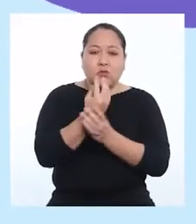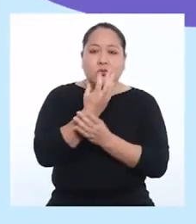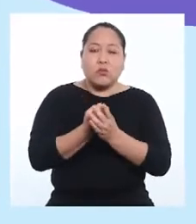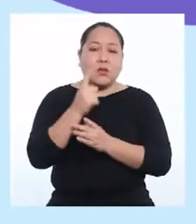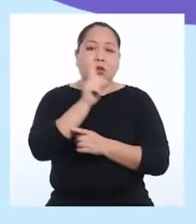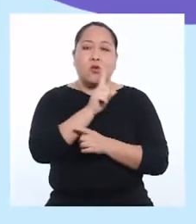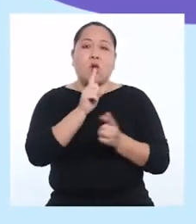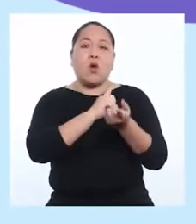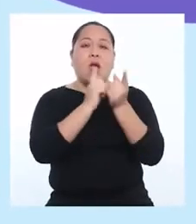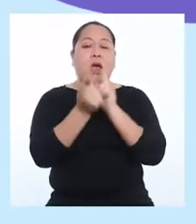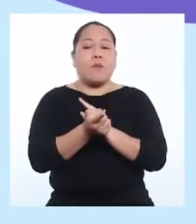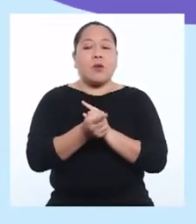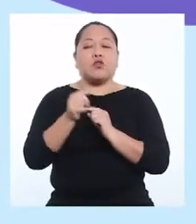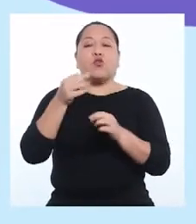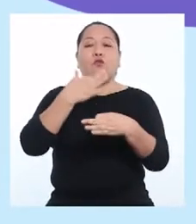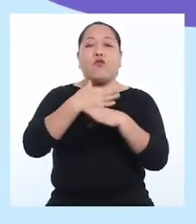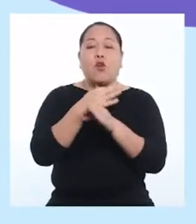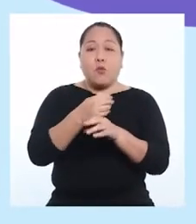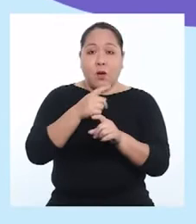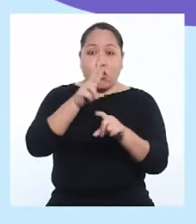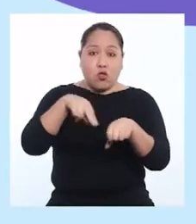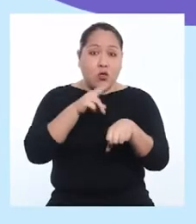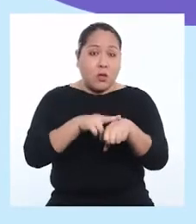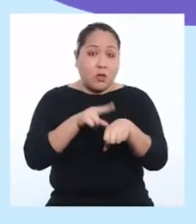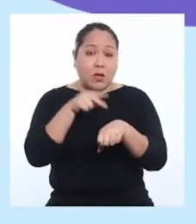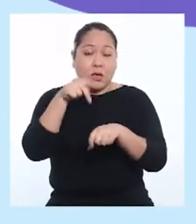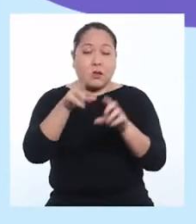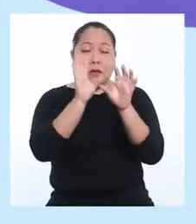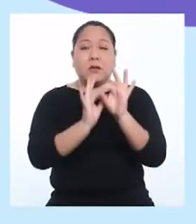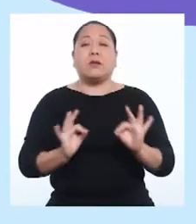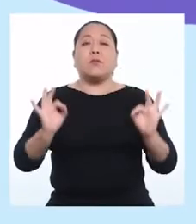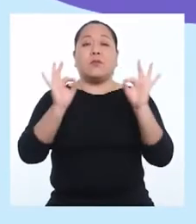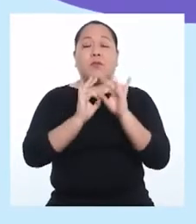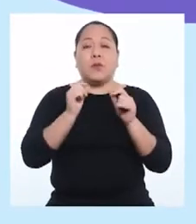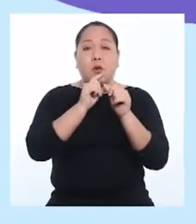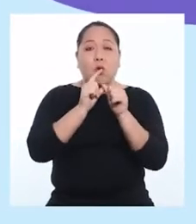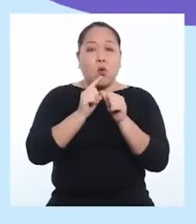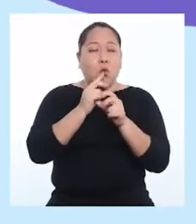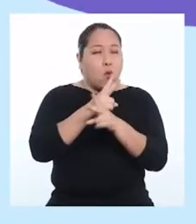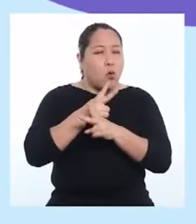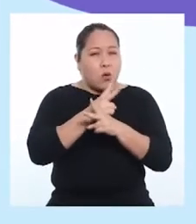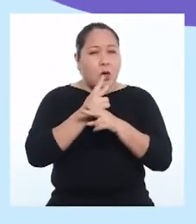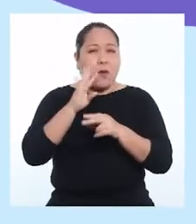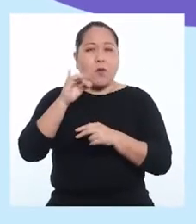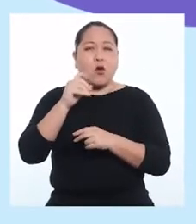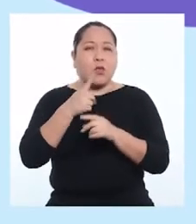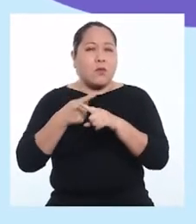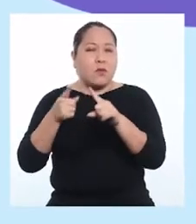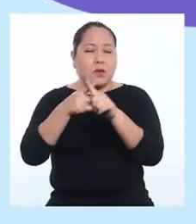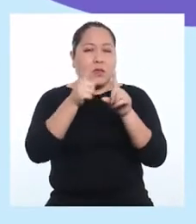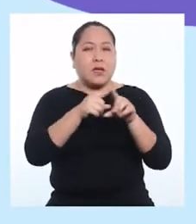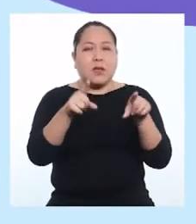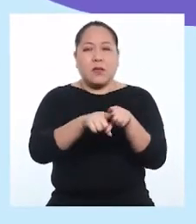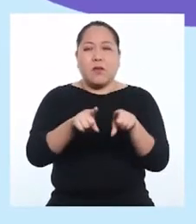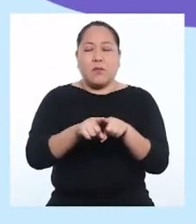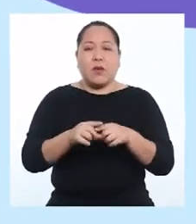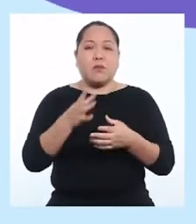para que no se altere su estado original, ya que estos son importantes para la conservación de la biodiversidad y también para el